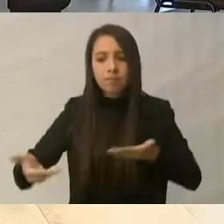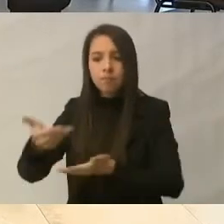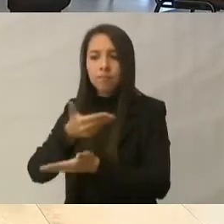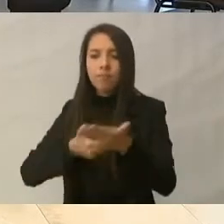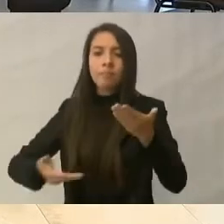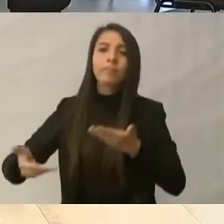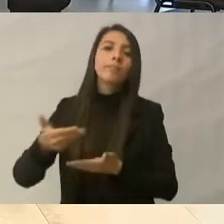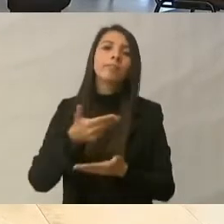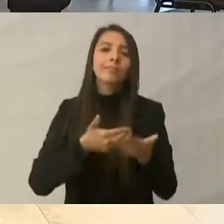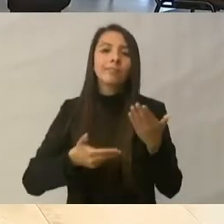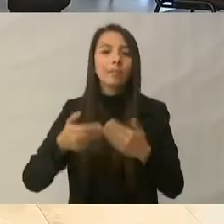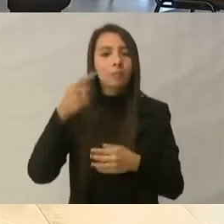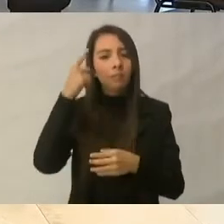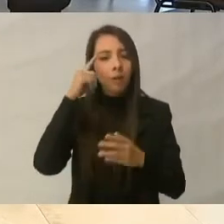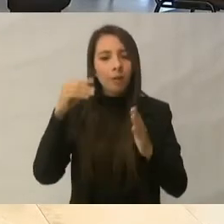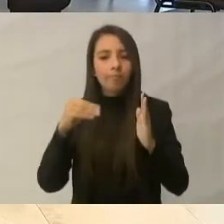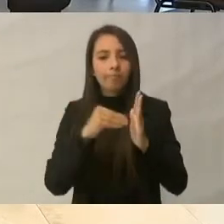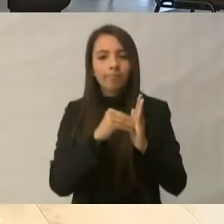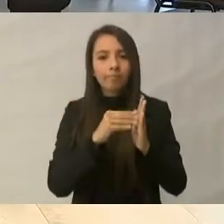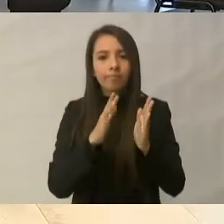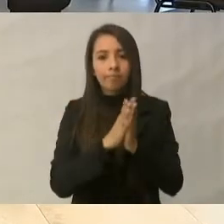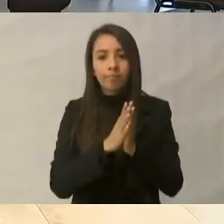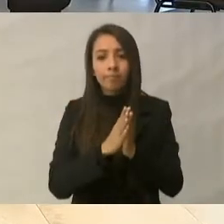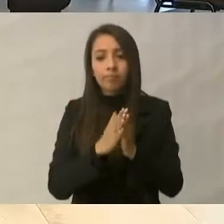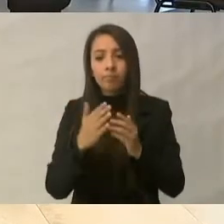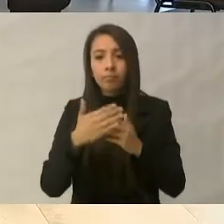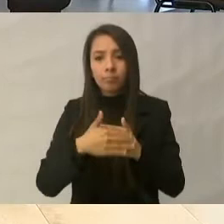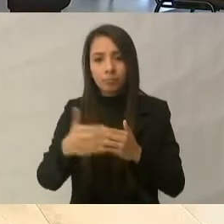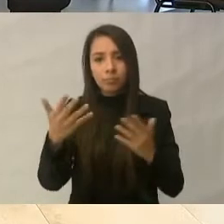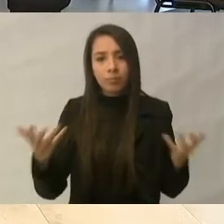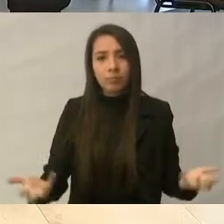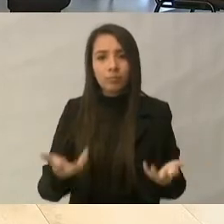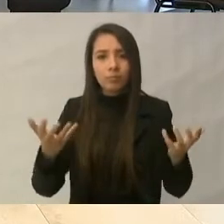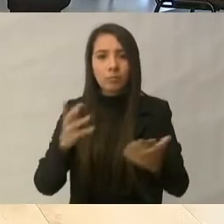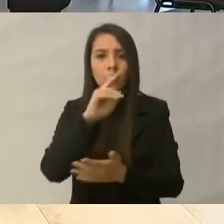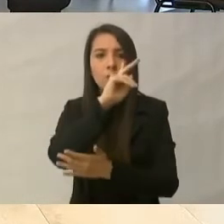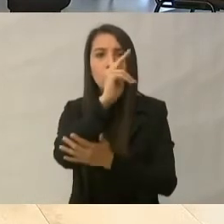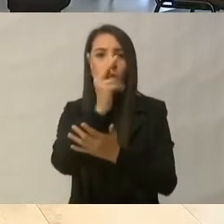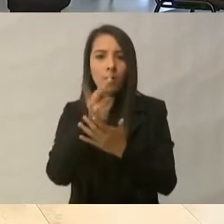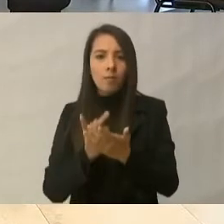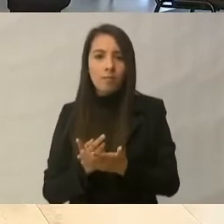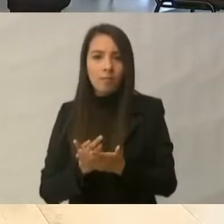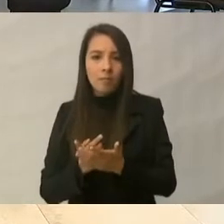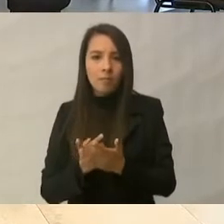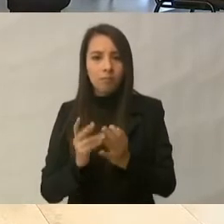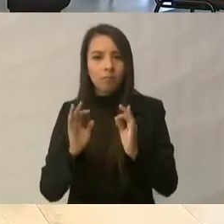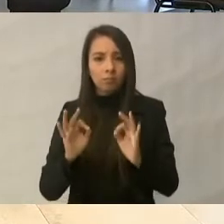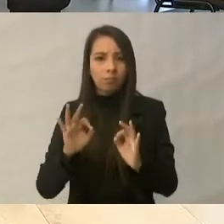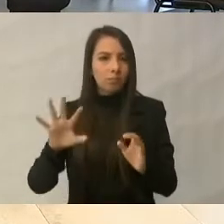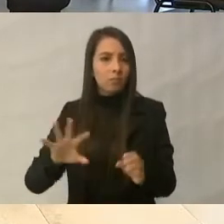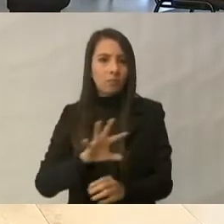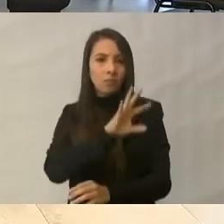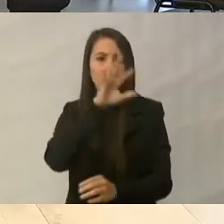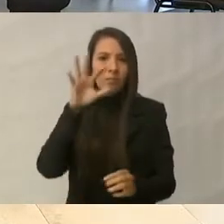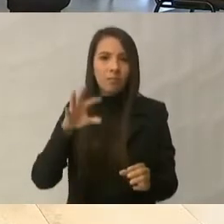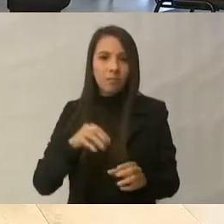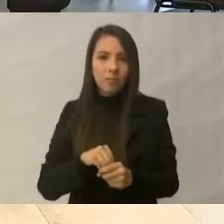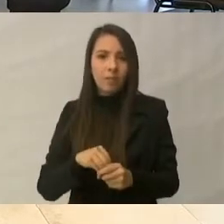de un programa integral en las